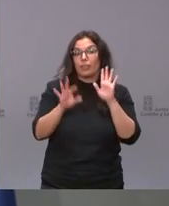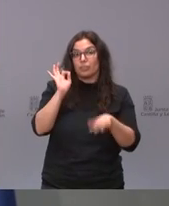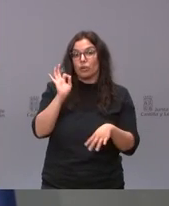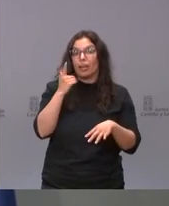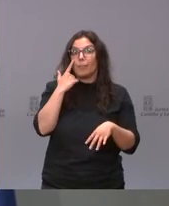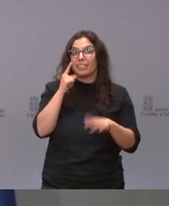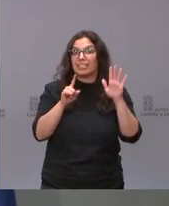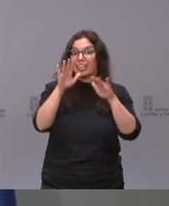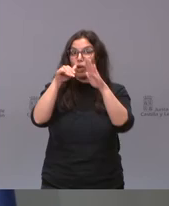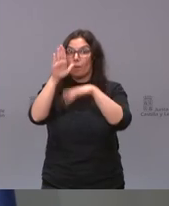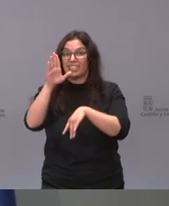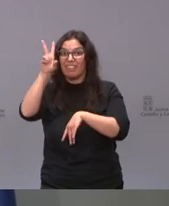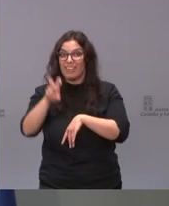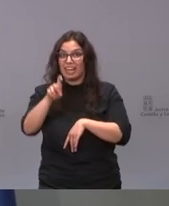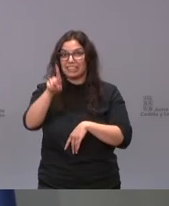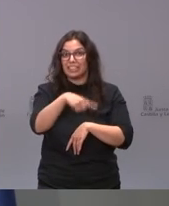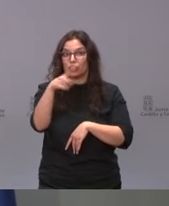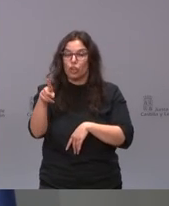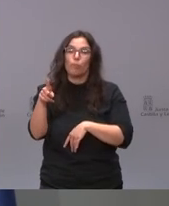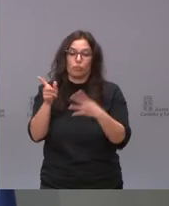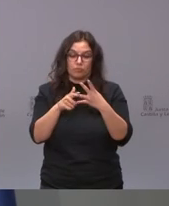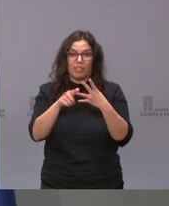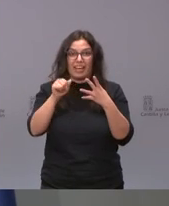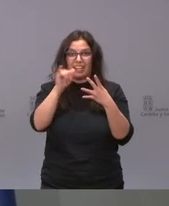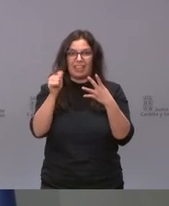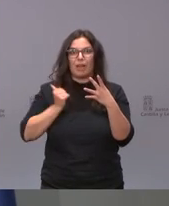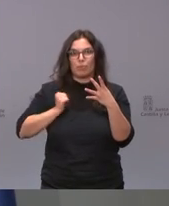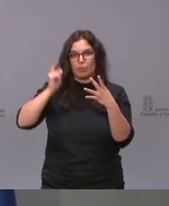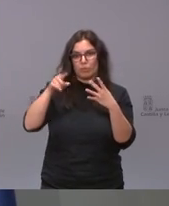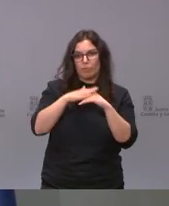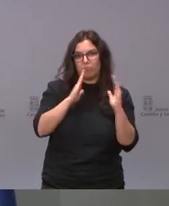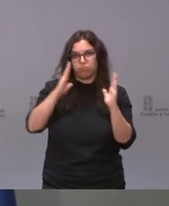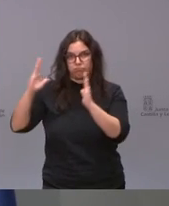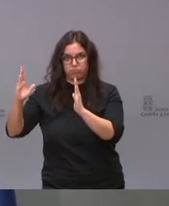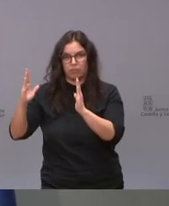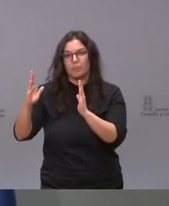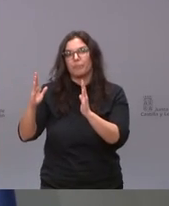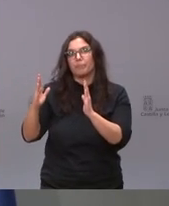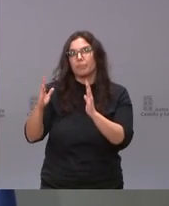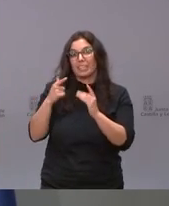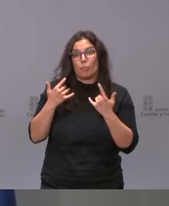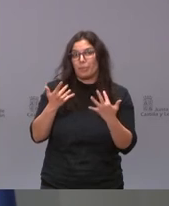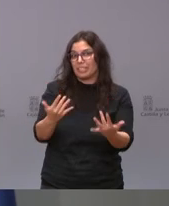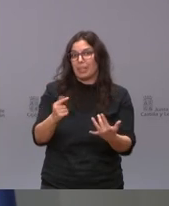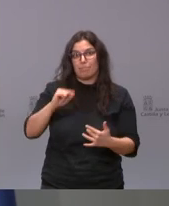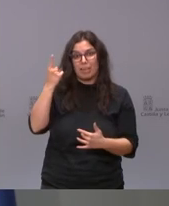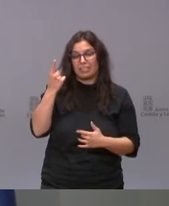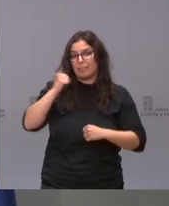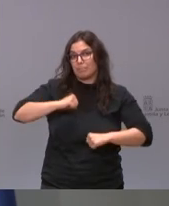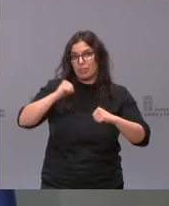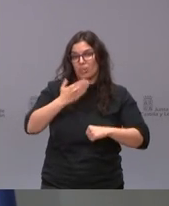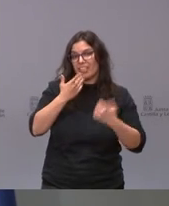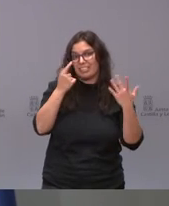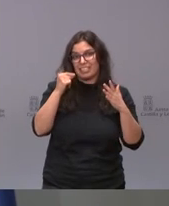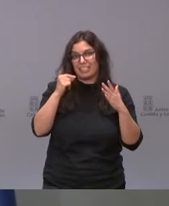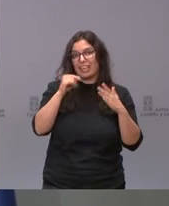pues utilizaremos AstraZeneca en ese margen de edad que a nosotros insisto es lo que más prisa nos corre es vacunar a los que están por